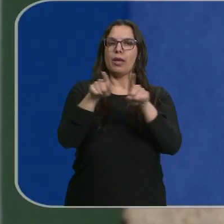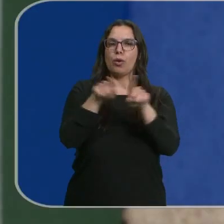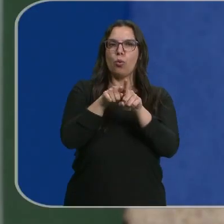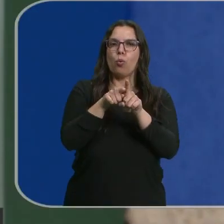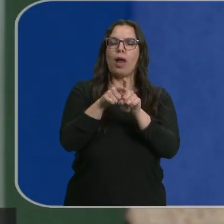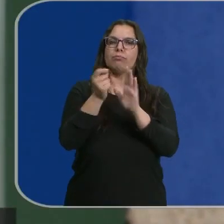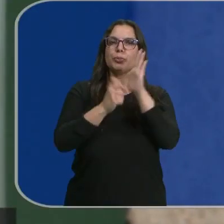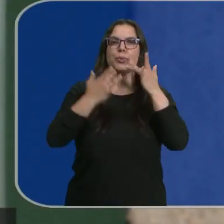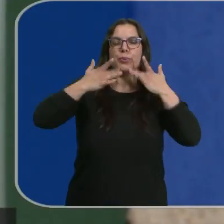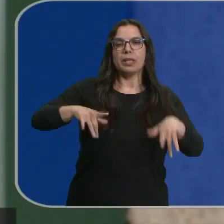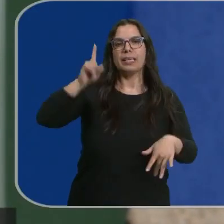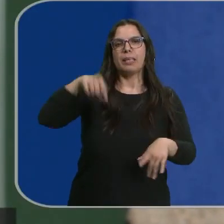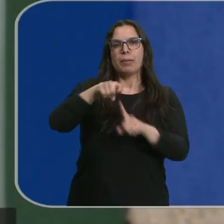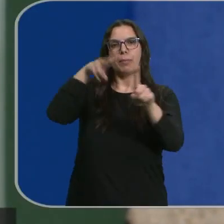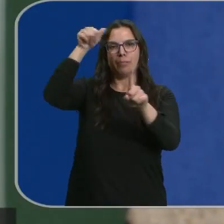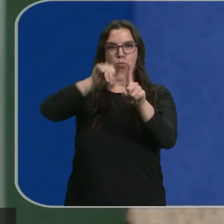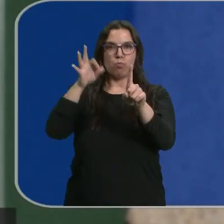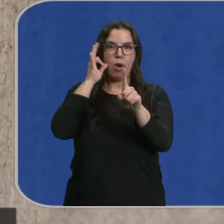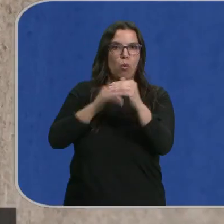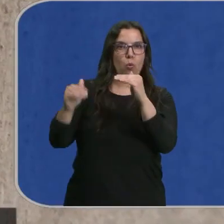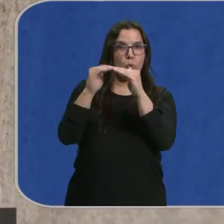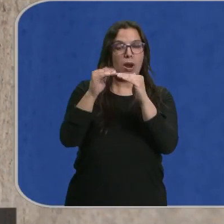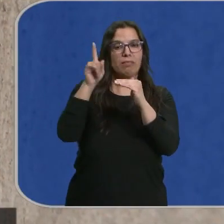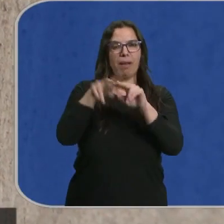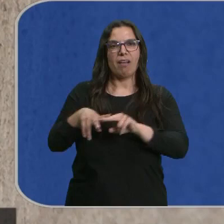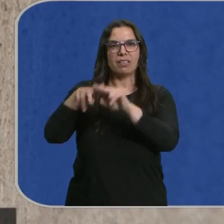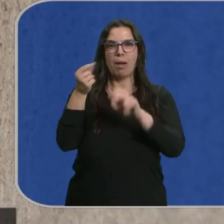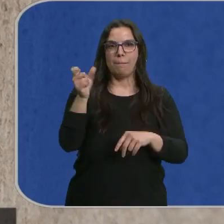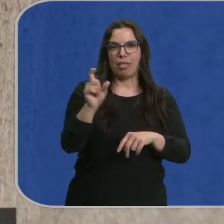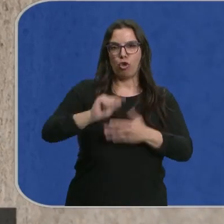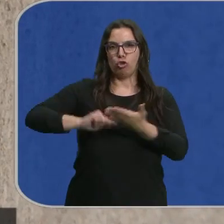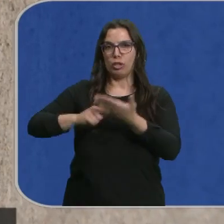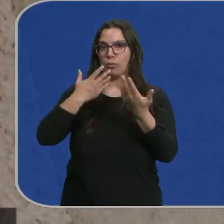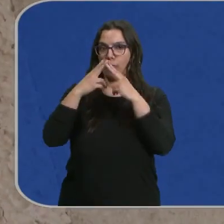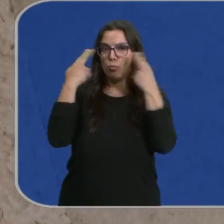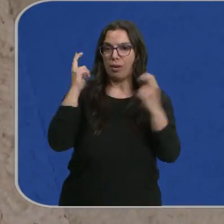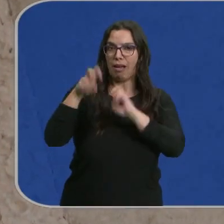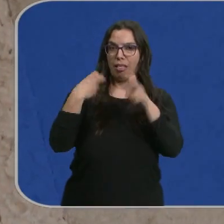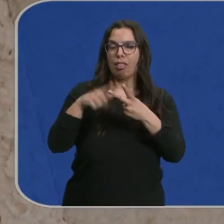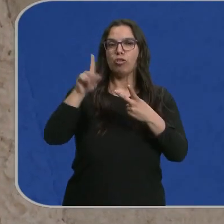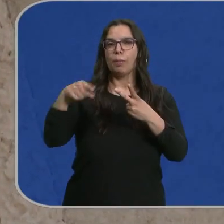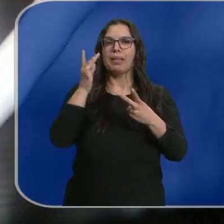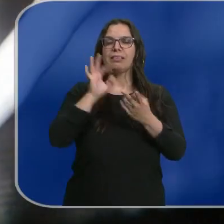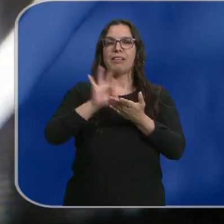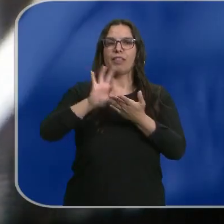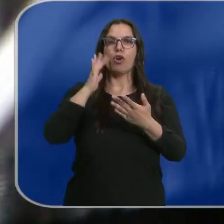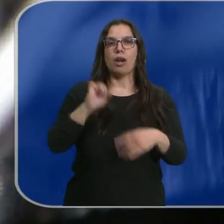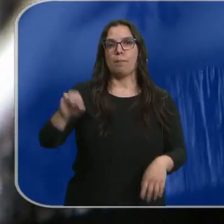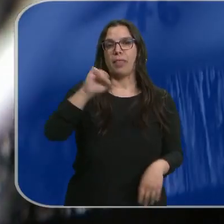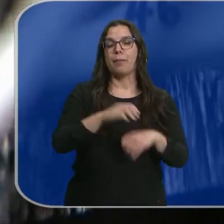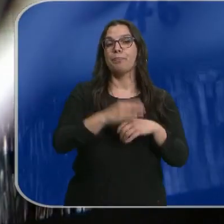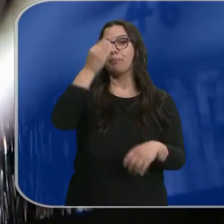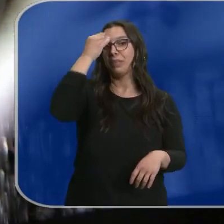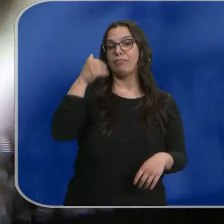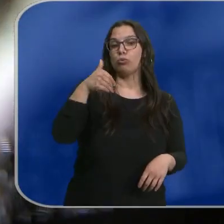de género. Y para los contratos públicos, recoge una revisión de los precios para, por ejemplo, los de obras públicas o servicios de limpieza. Y mirando al